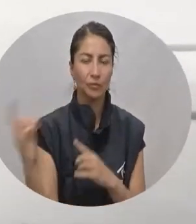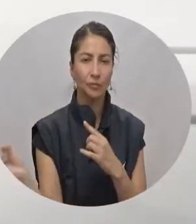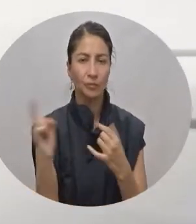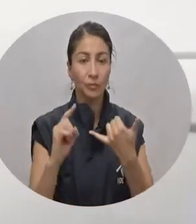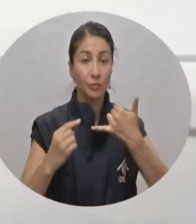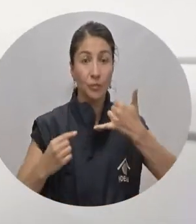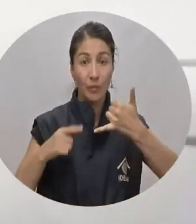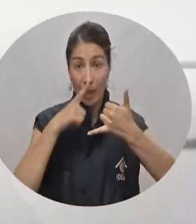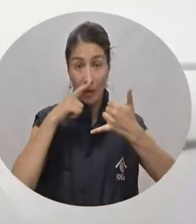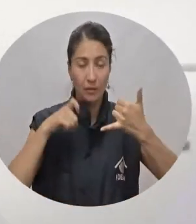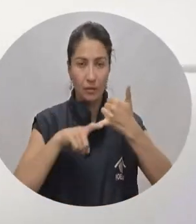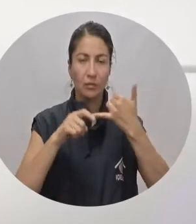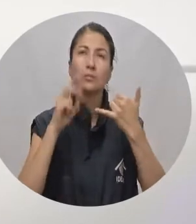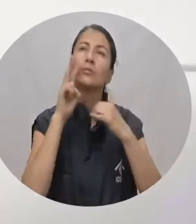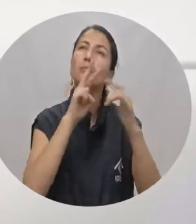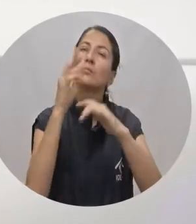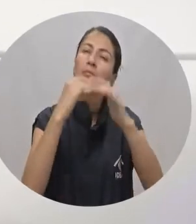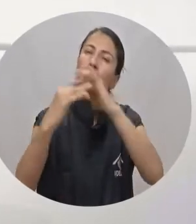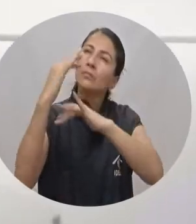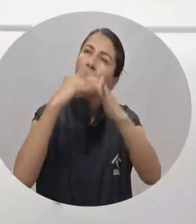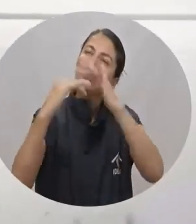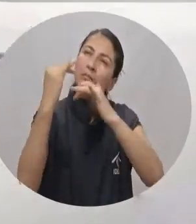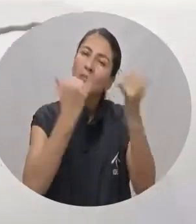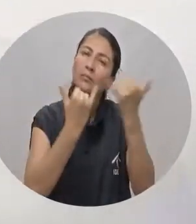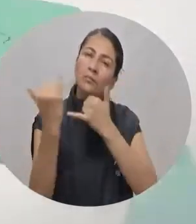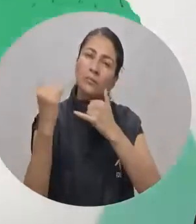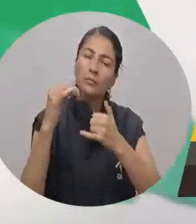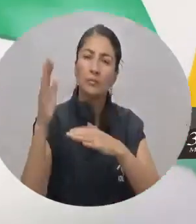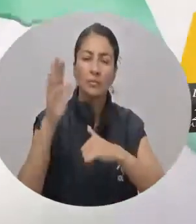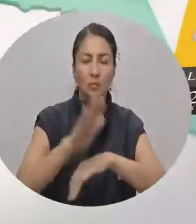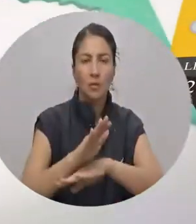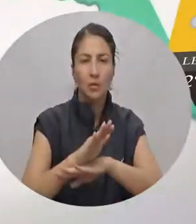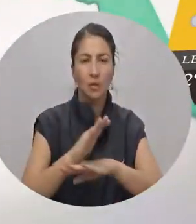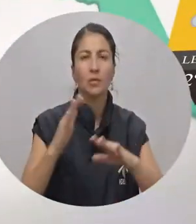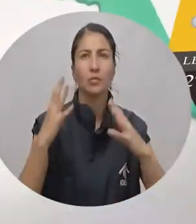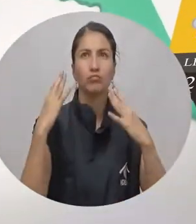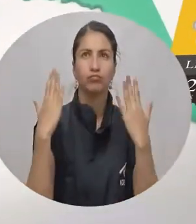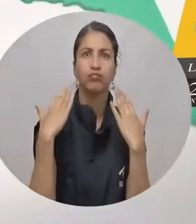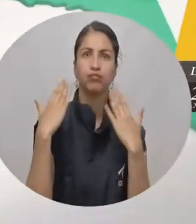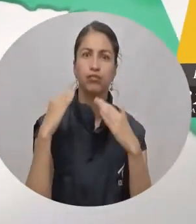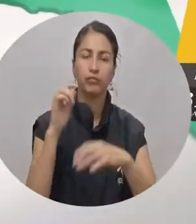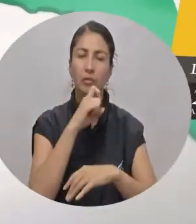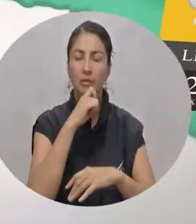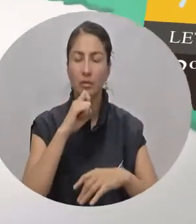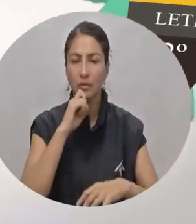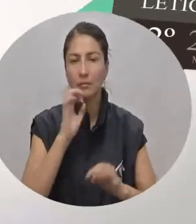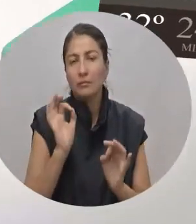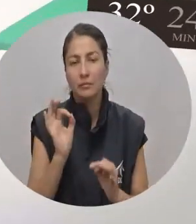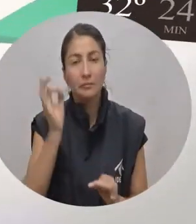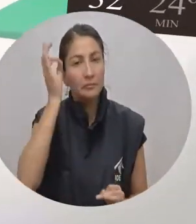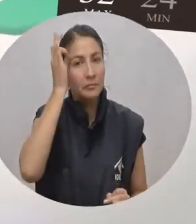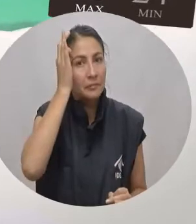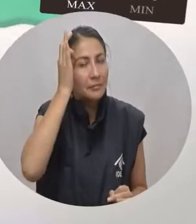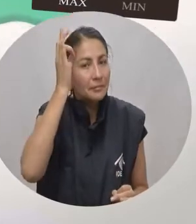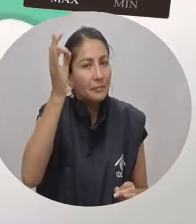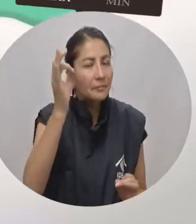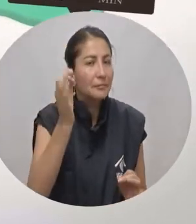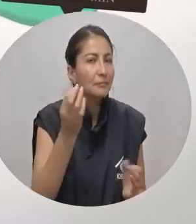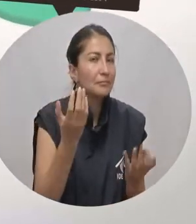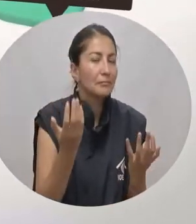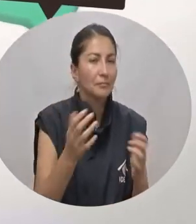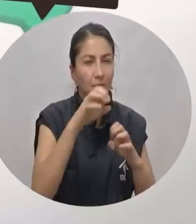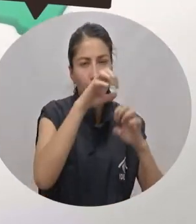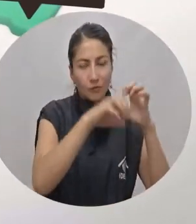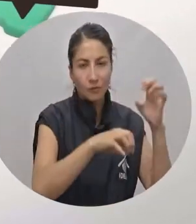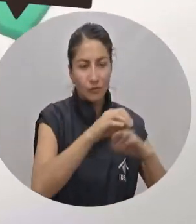33 y los 35 grados. La tarde sobre el Amazonas viene con alguna nubosidad y tiempo seco para la mayor parte del